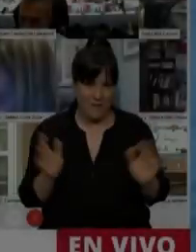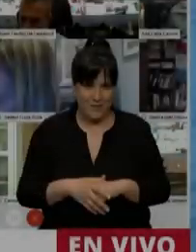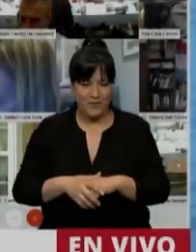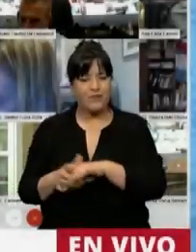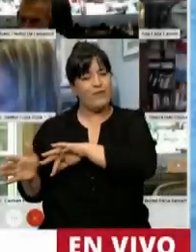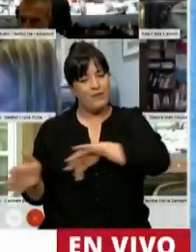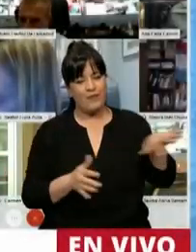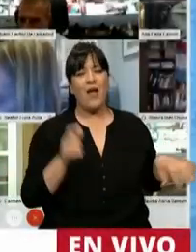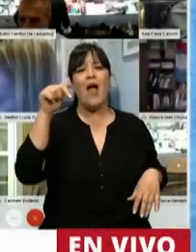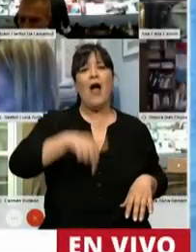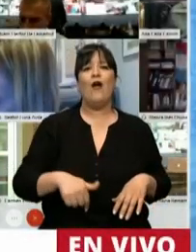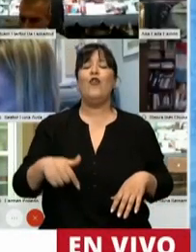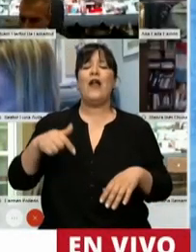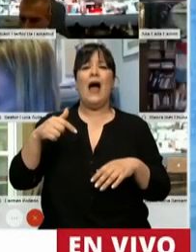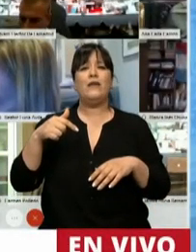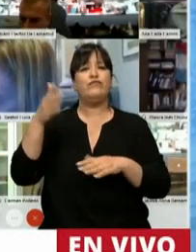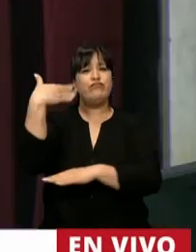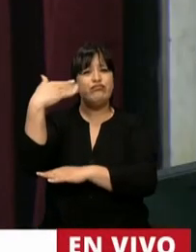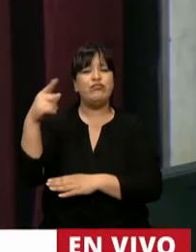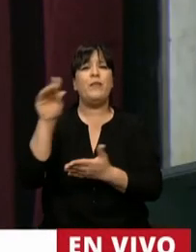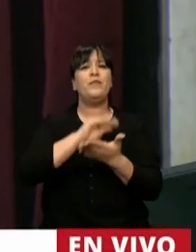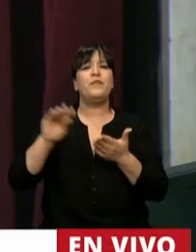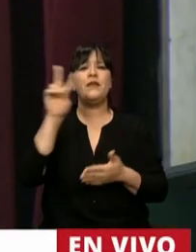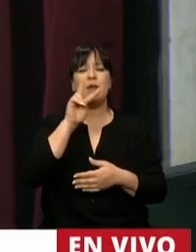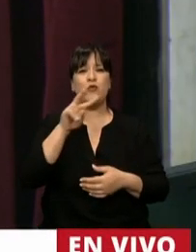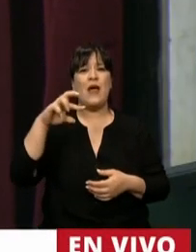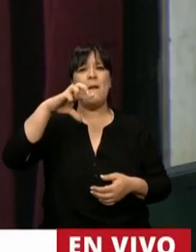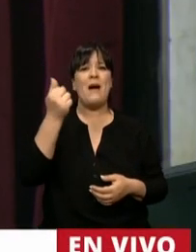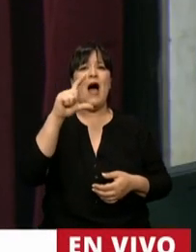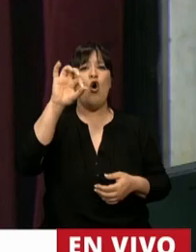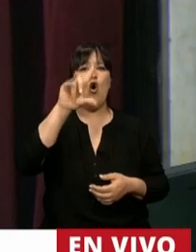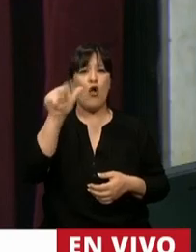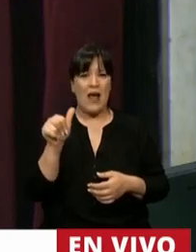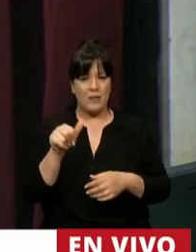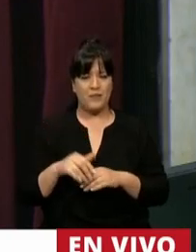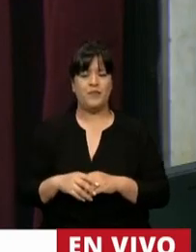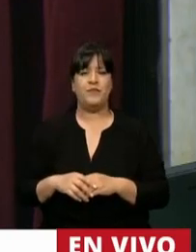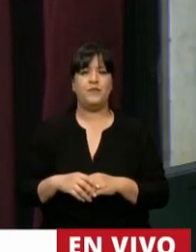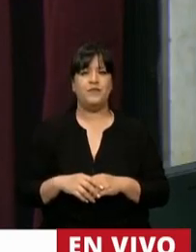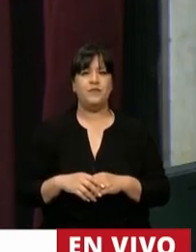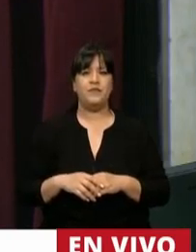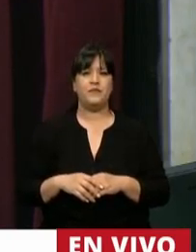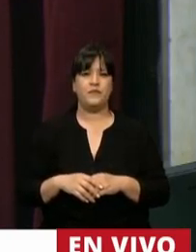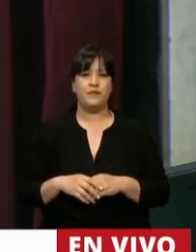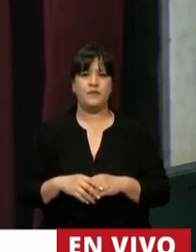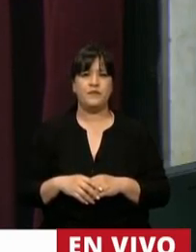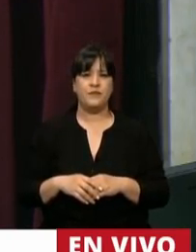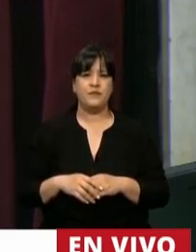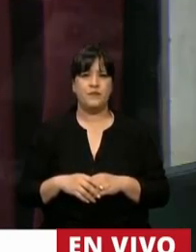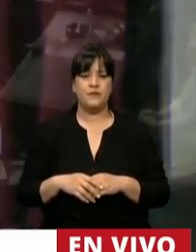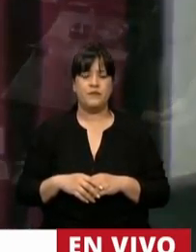Tiene la palabra la diputada Paola Vesvenizian. Gracias,